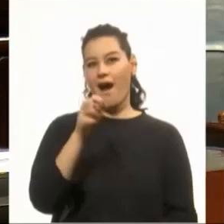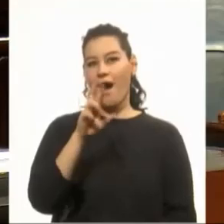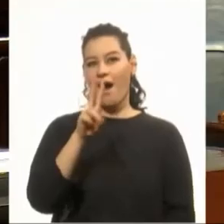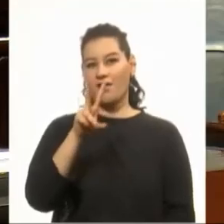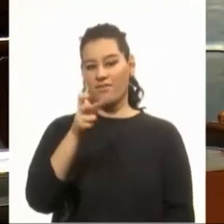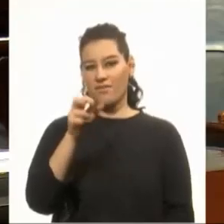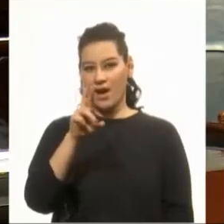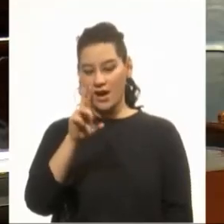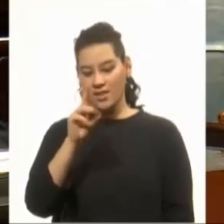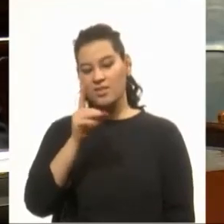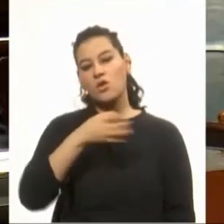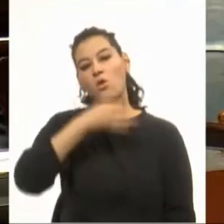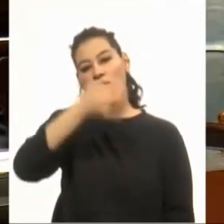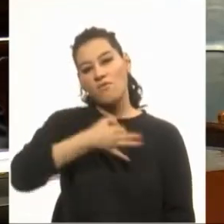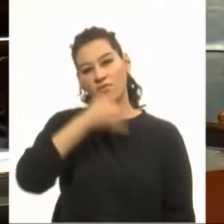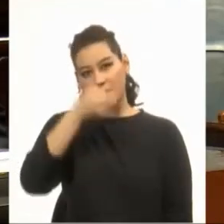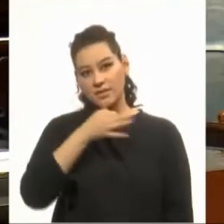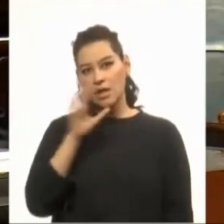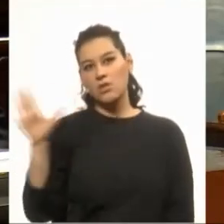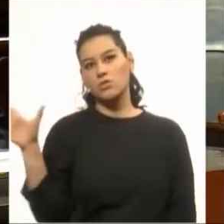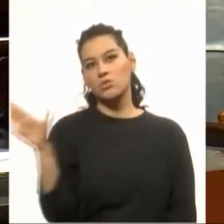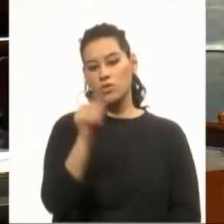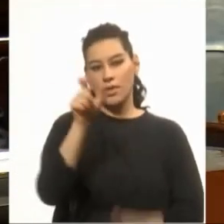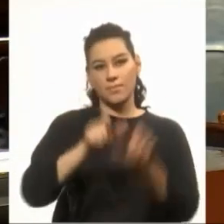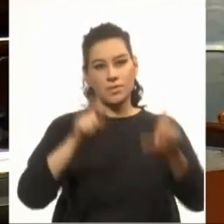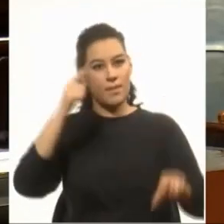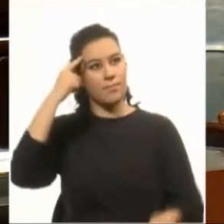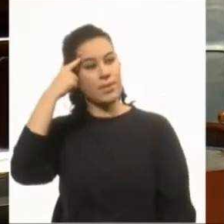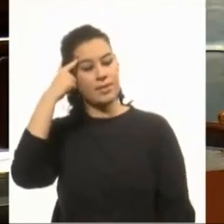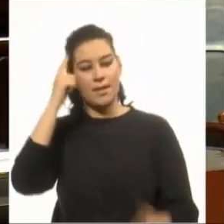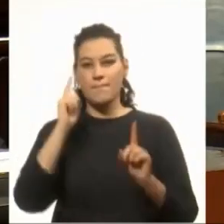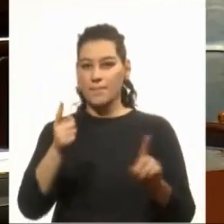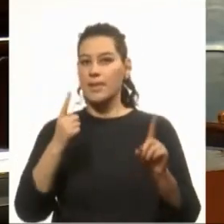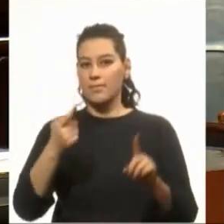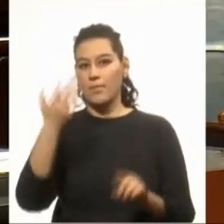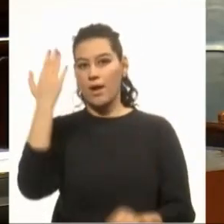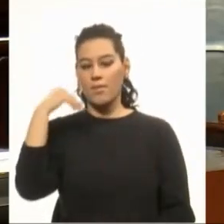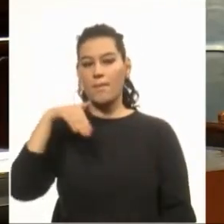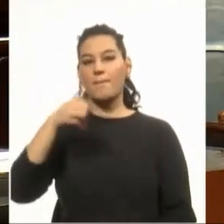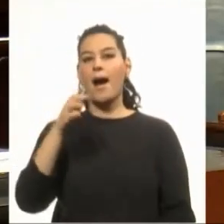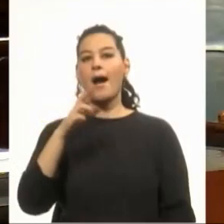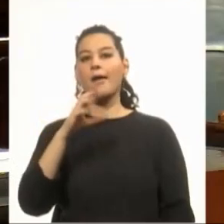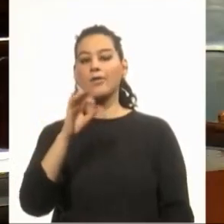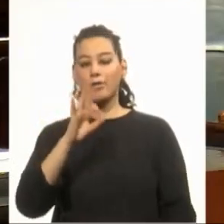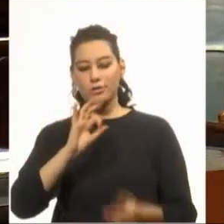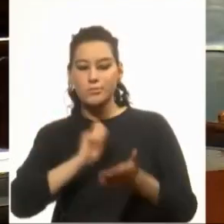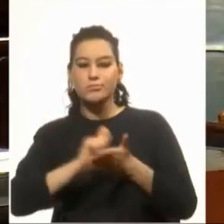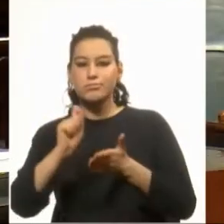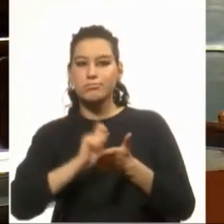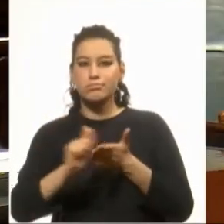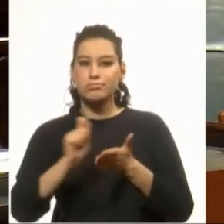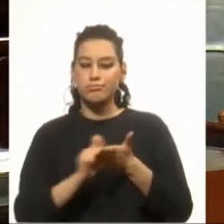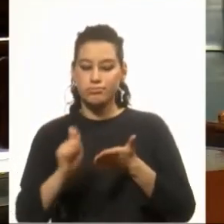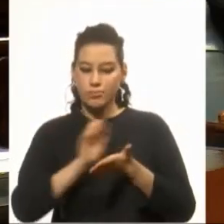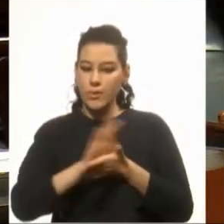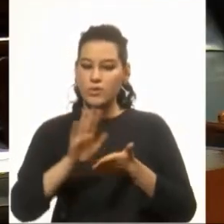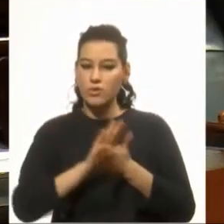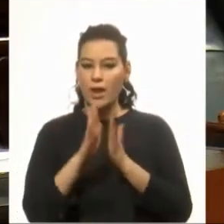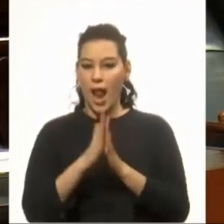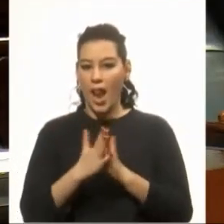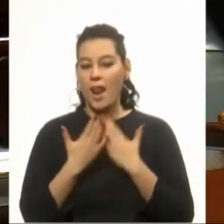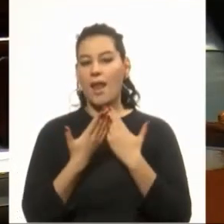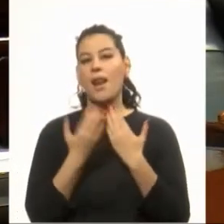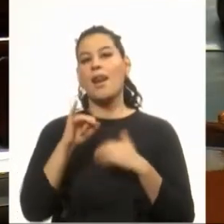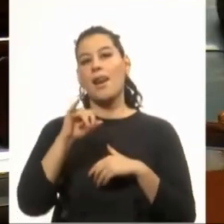conferencia que todo el mundo pensaba, como destaca muy bien Marcos Metol en un editorial de la mañana,